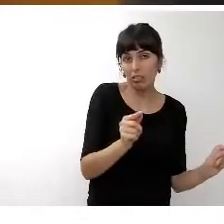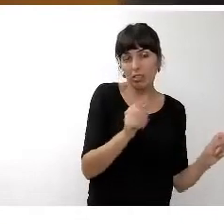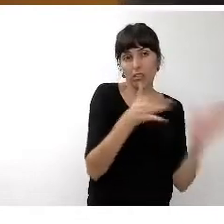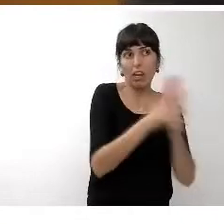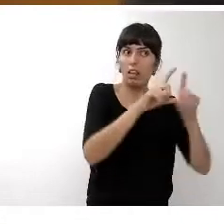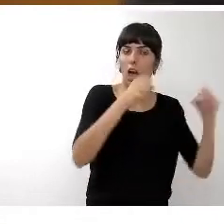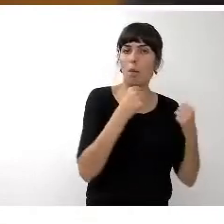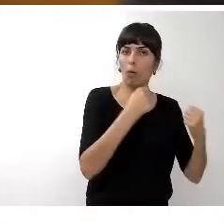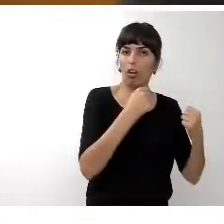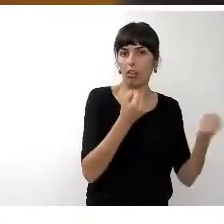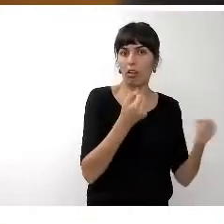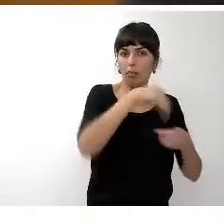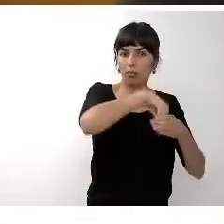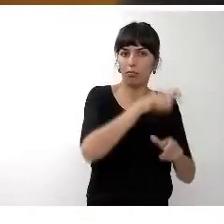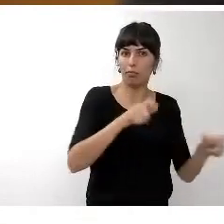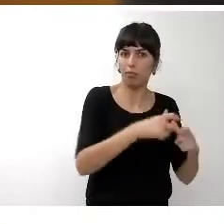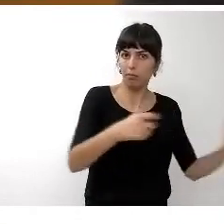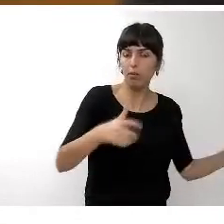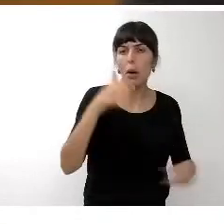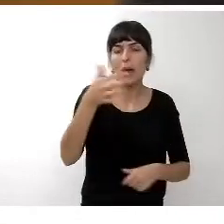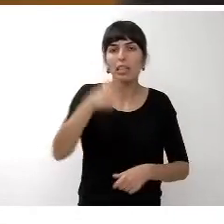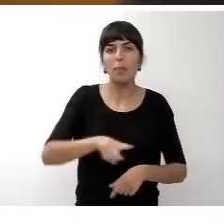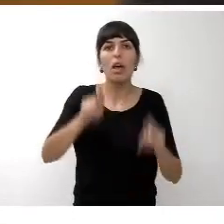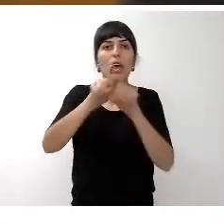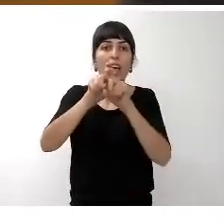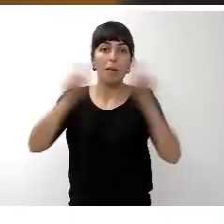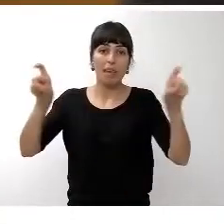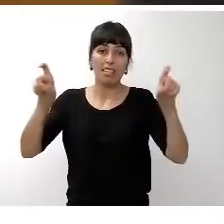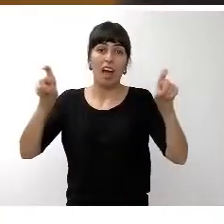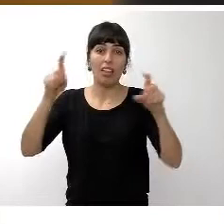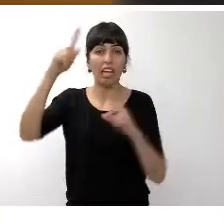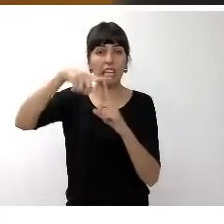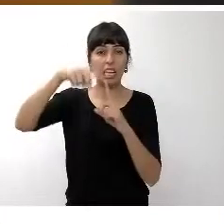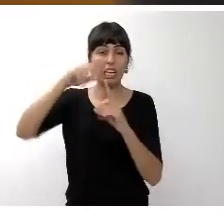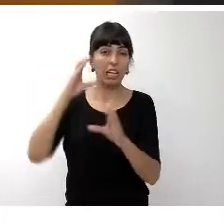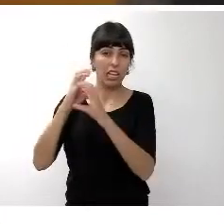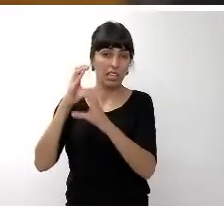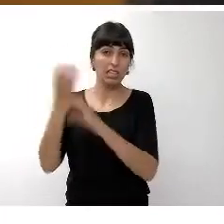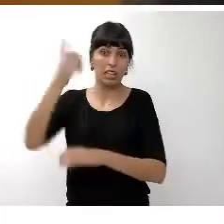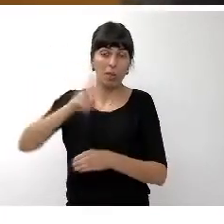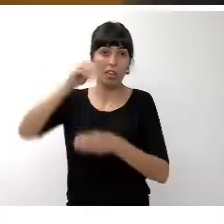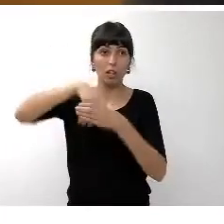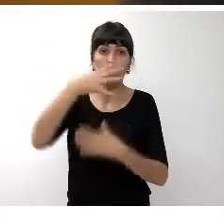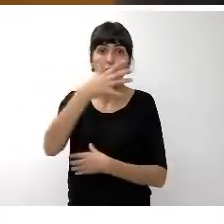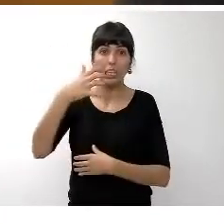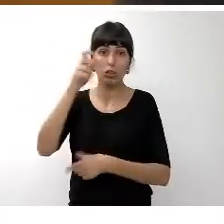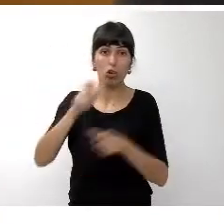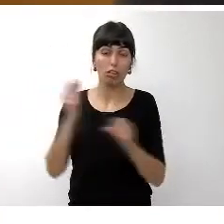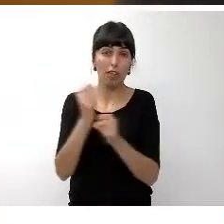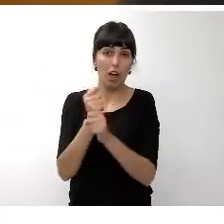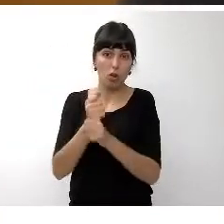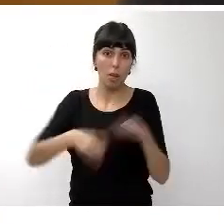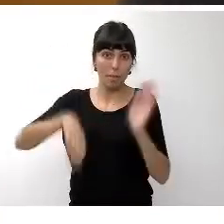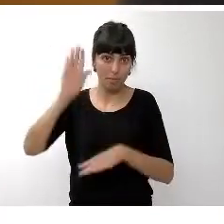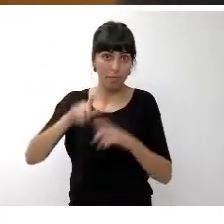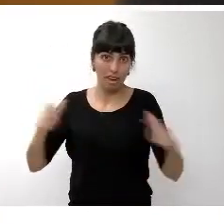personal y también la empresa pública TITSA que también pues ambos superan los 1.500 trabajadores considerados individualmente